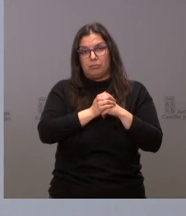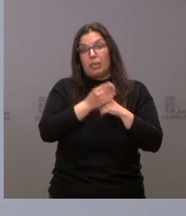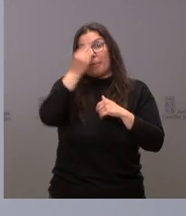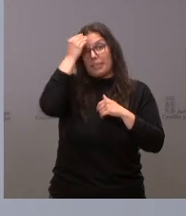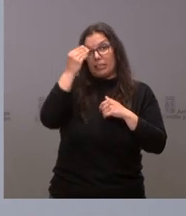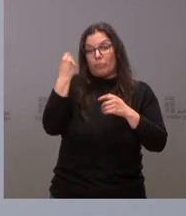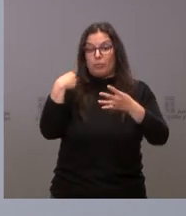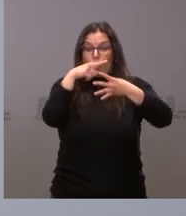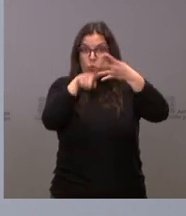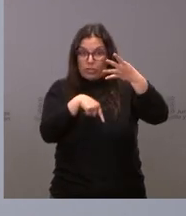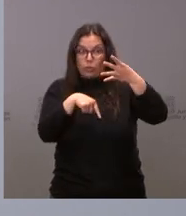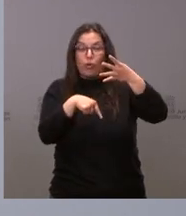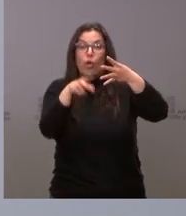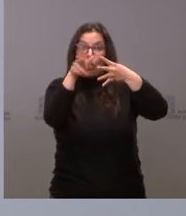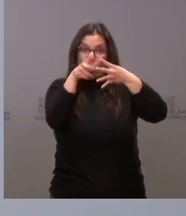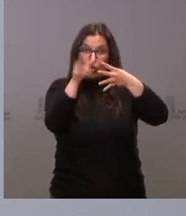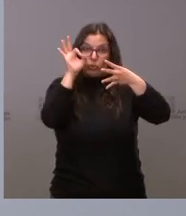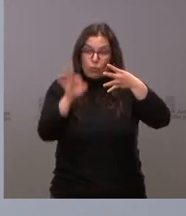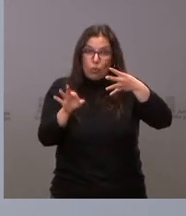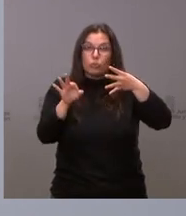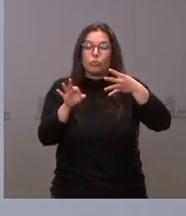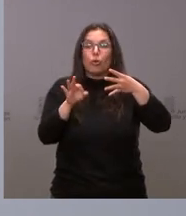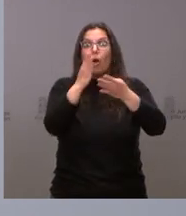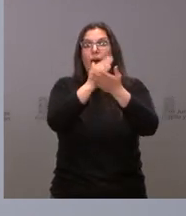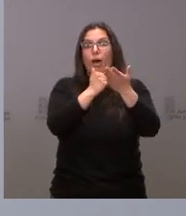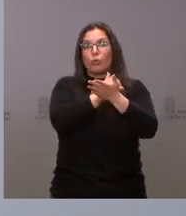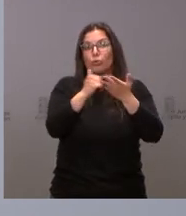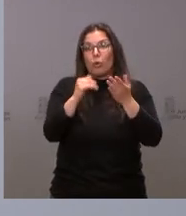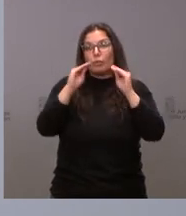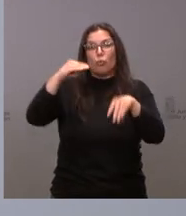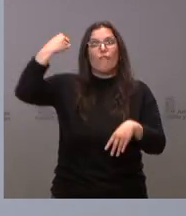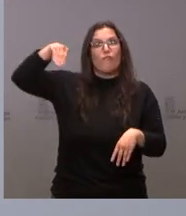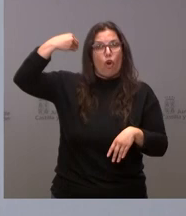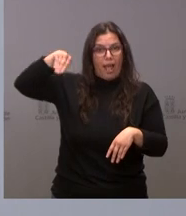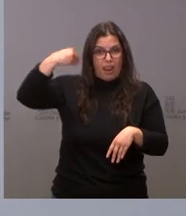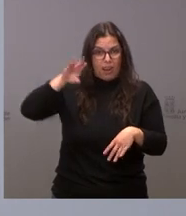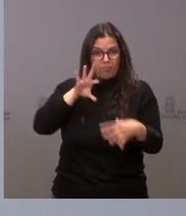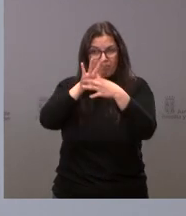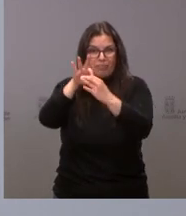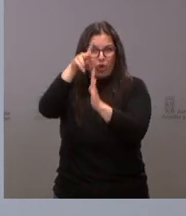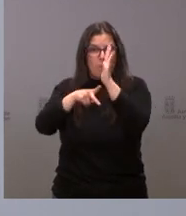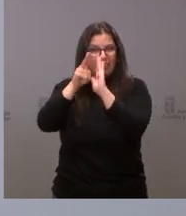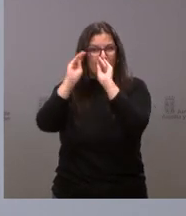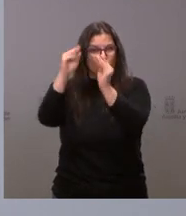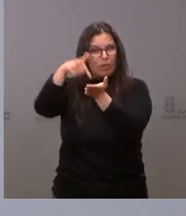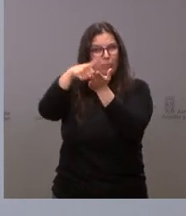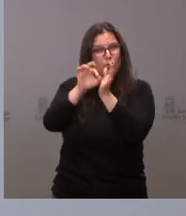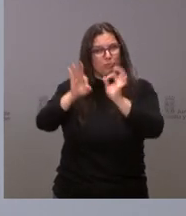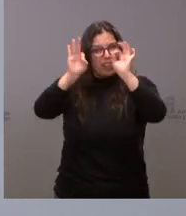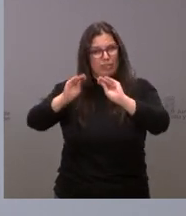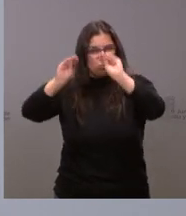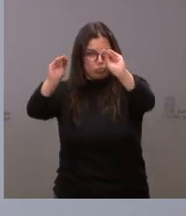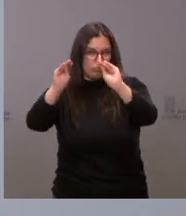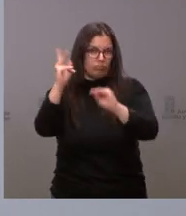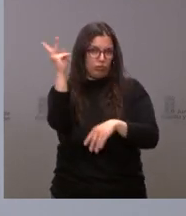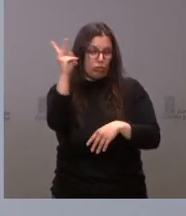entre las que están por delante precisamente hay comunidades autónomas forales somos la que tiene el mejor tratamiento fiscal a